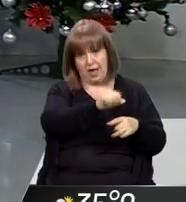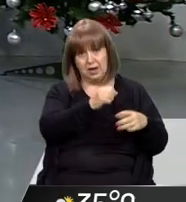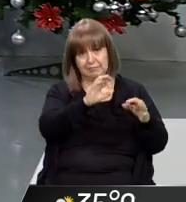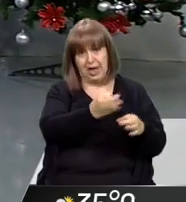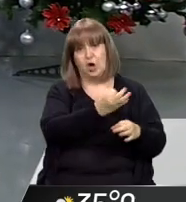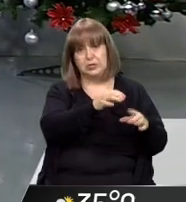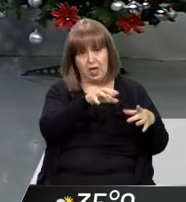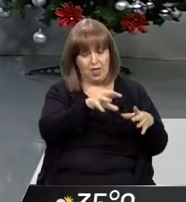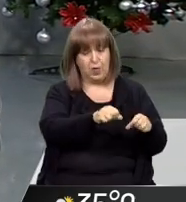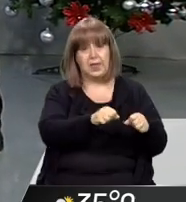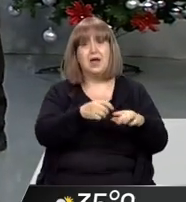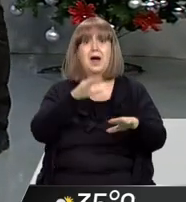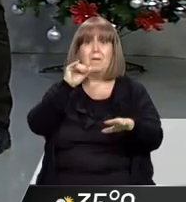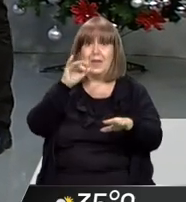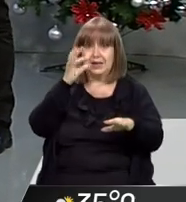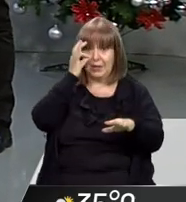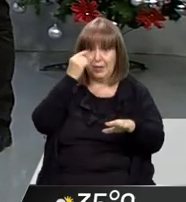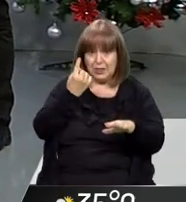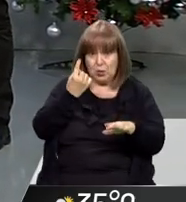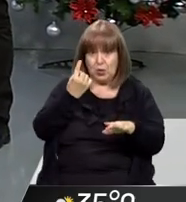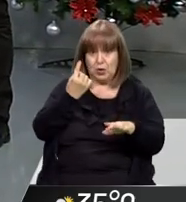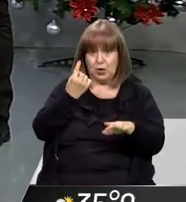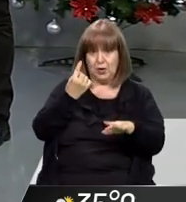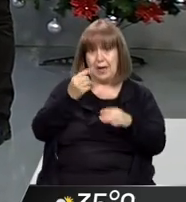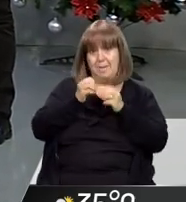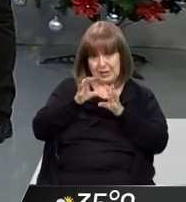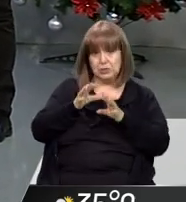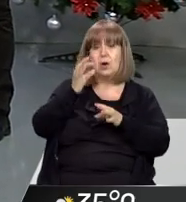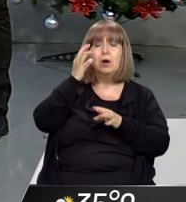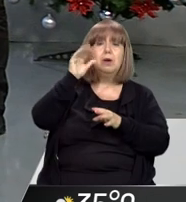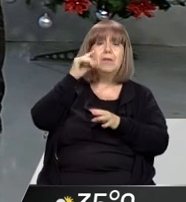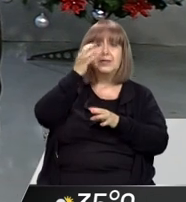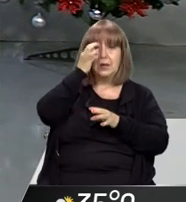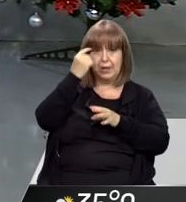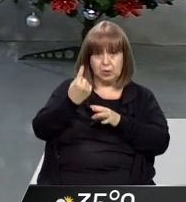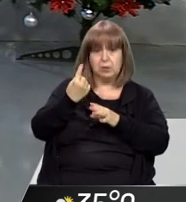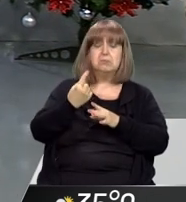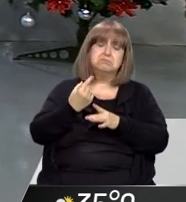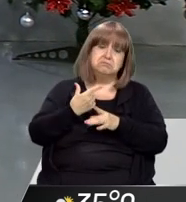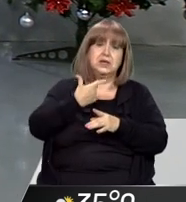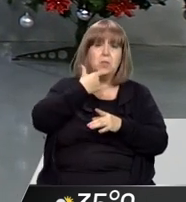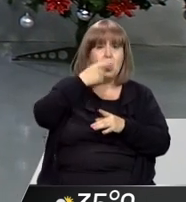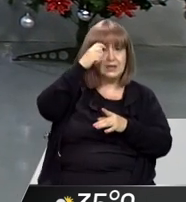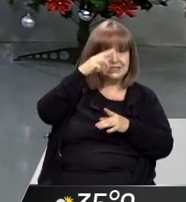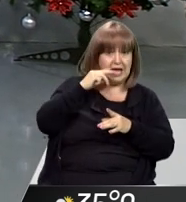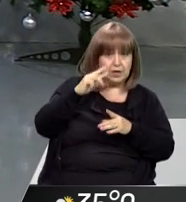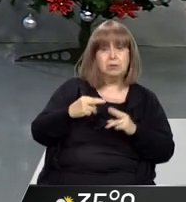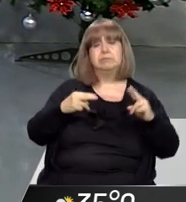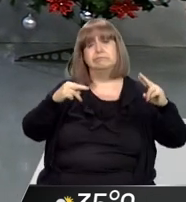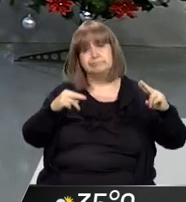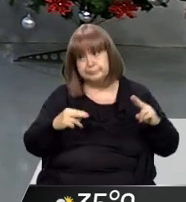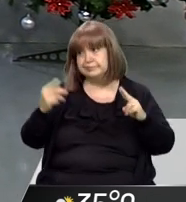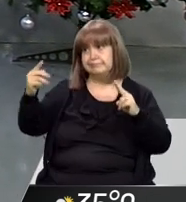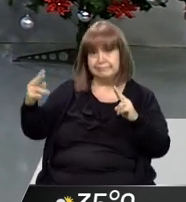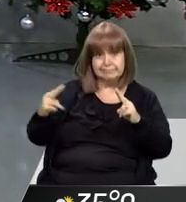cómo el día martes 21, que es lo que vos estás haciendo memoria, que justamente Sergio Lobos se encuentra con Víctor Hugo